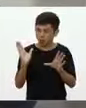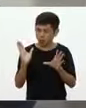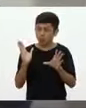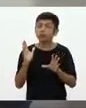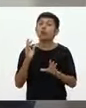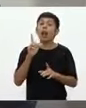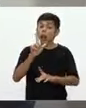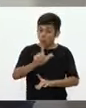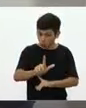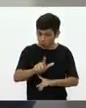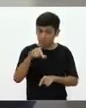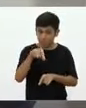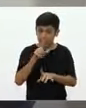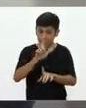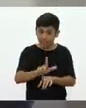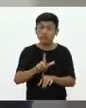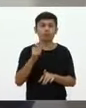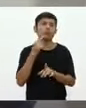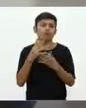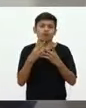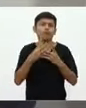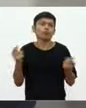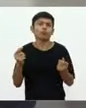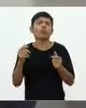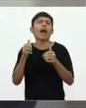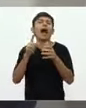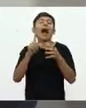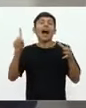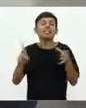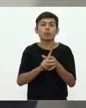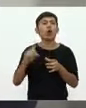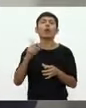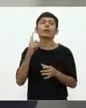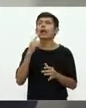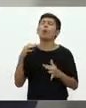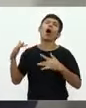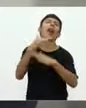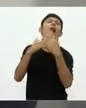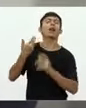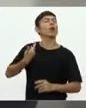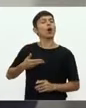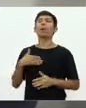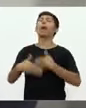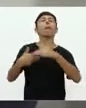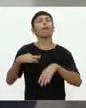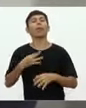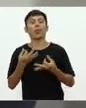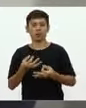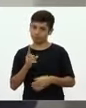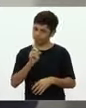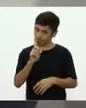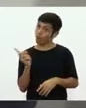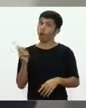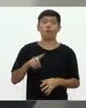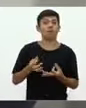El día lunes, cuando finalice esta etapa de aislamiento, no es que volvamos a la vida normal y habitual, nada